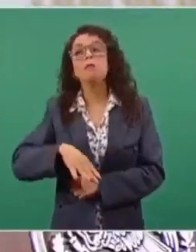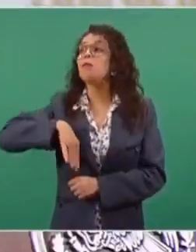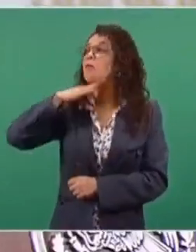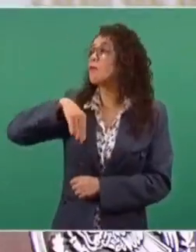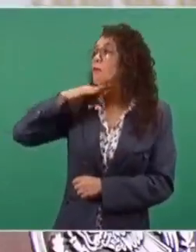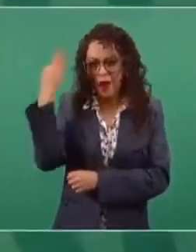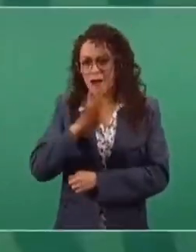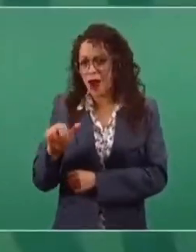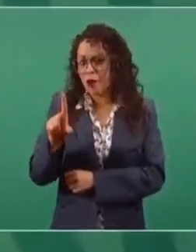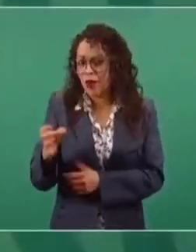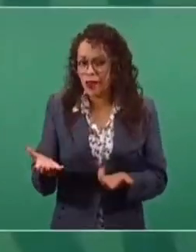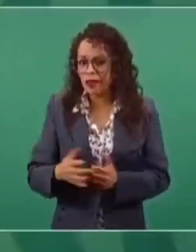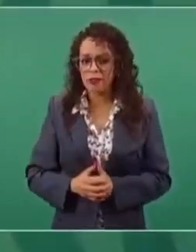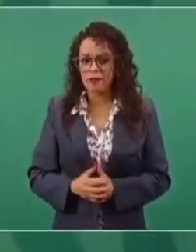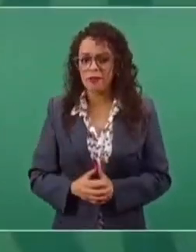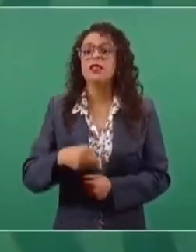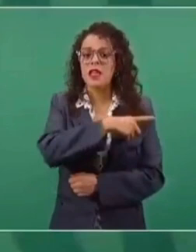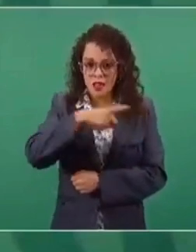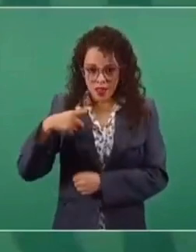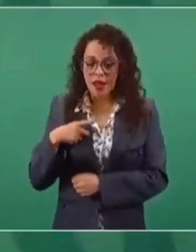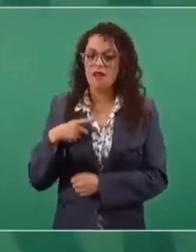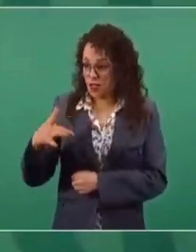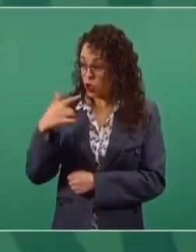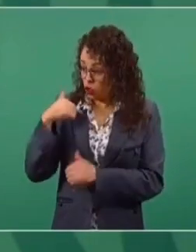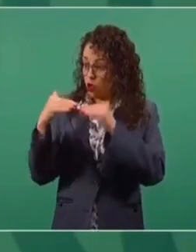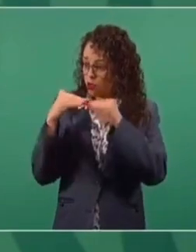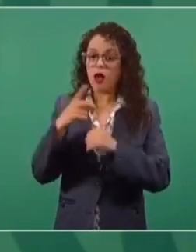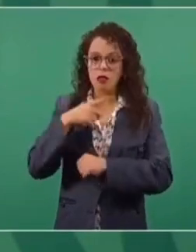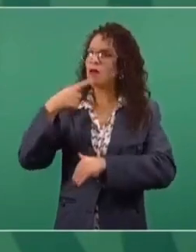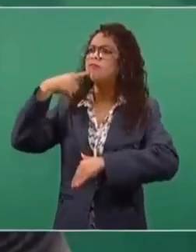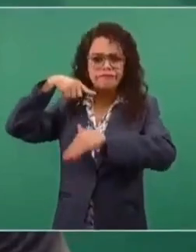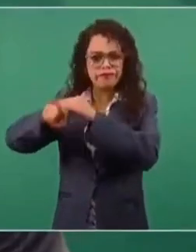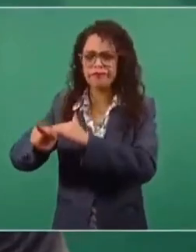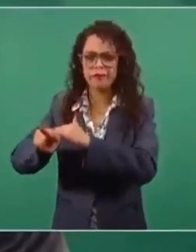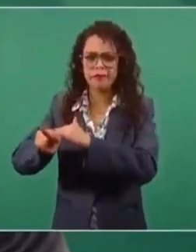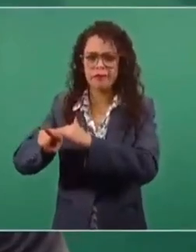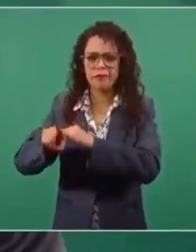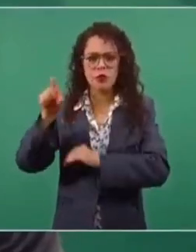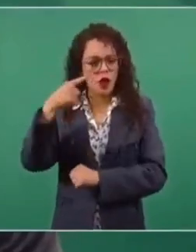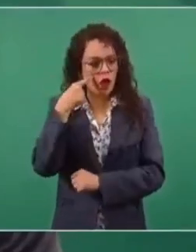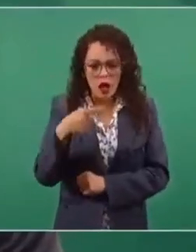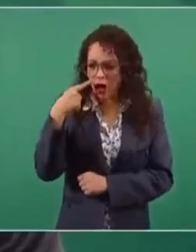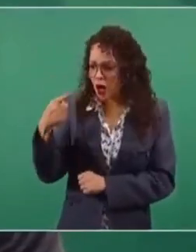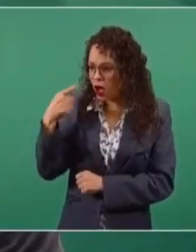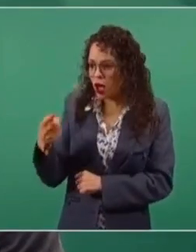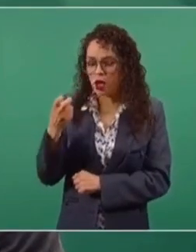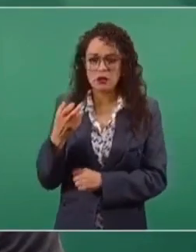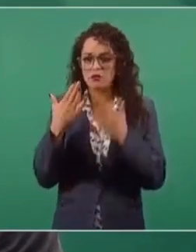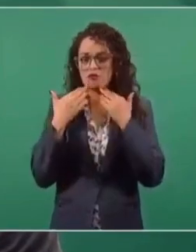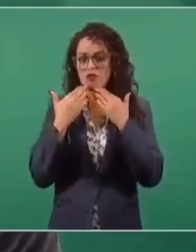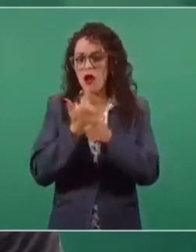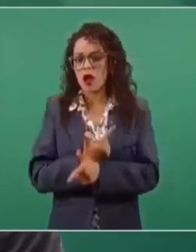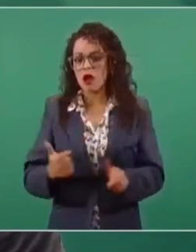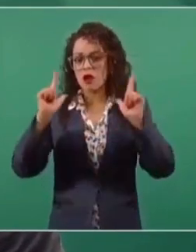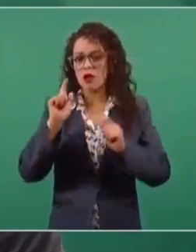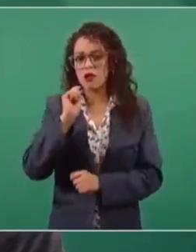un fraude. Un demócrata tiene que denunciar cualquier acto que impida la libre